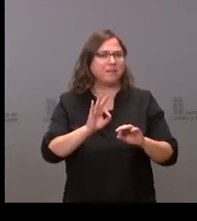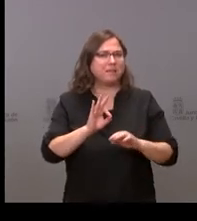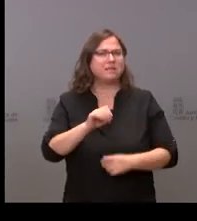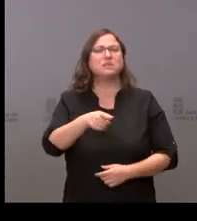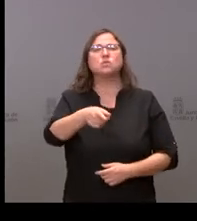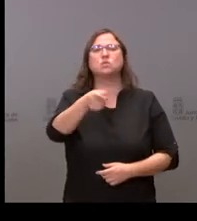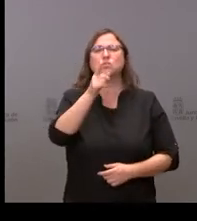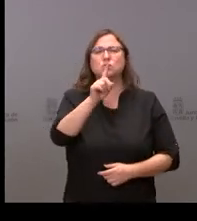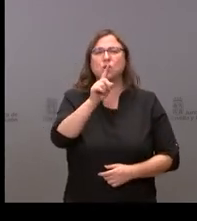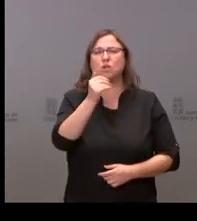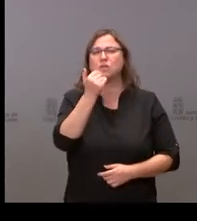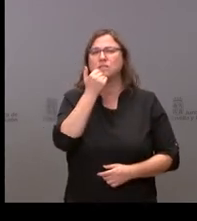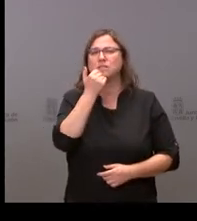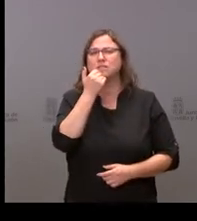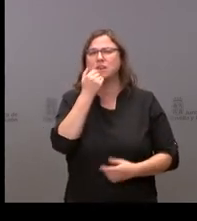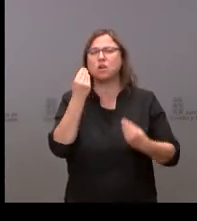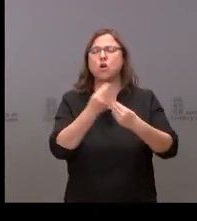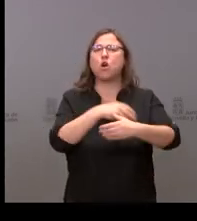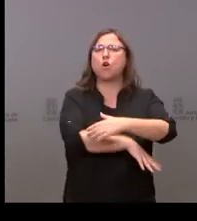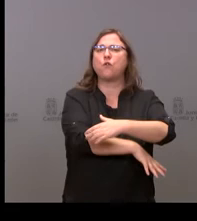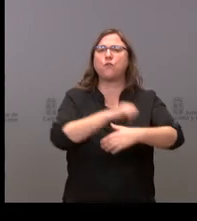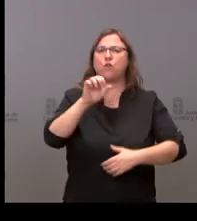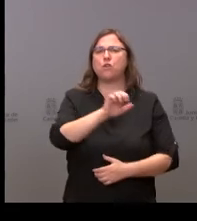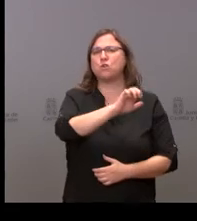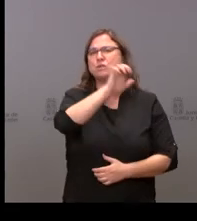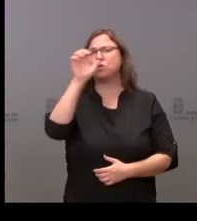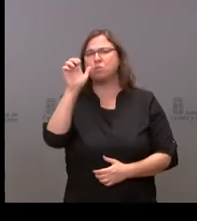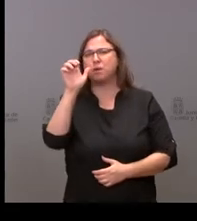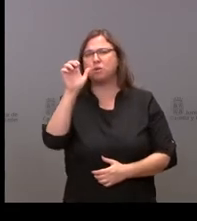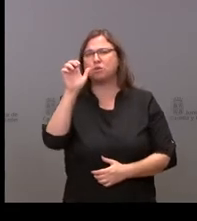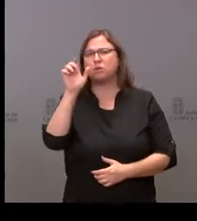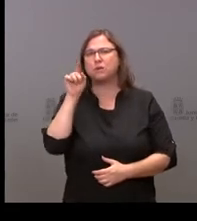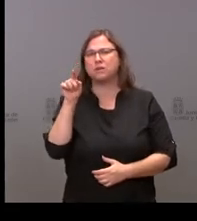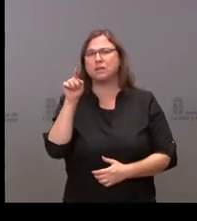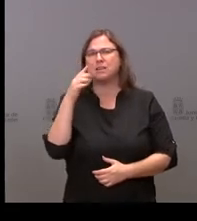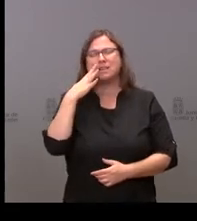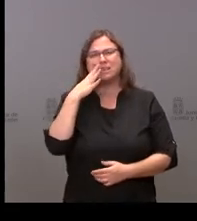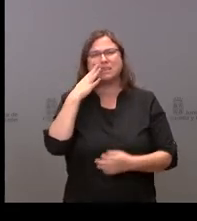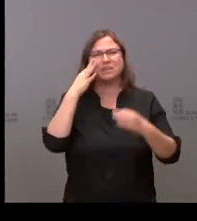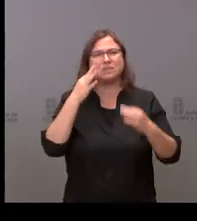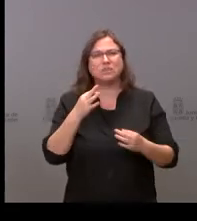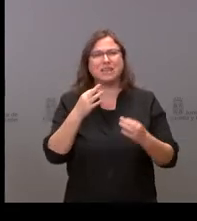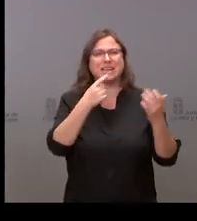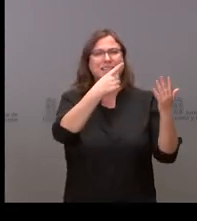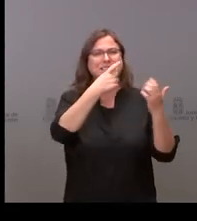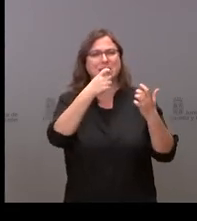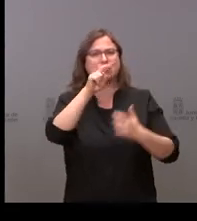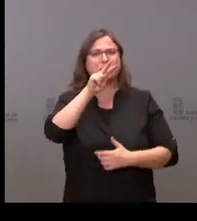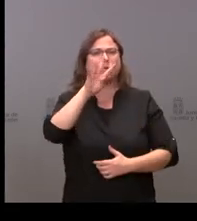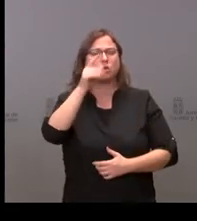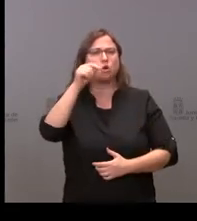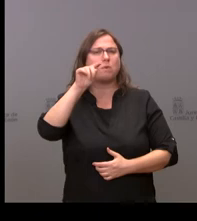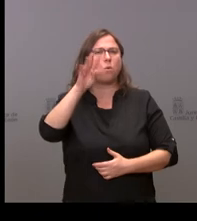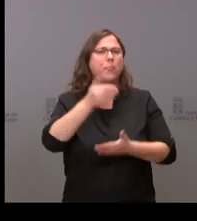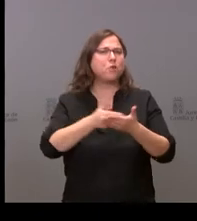solamente la incorporación de fondos europeos de Next Generation se cuantifica 624,4